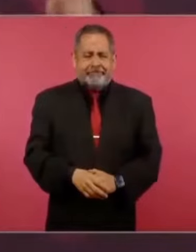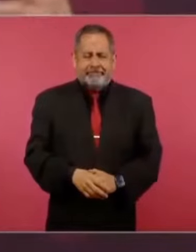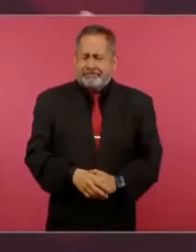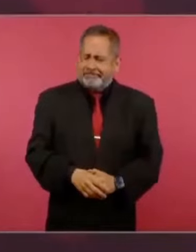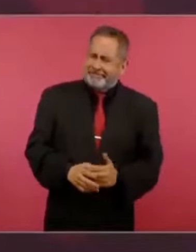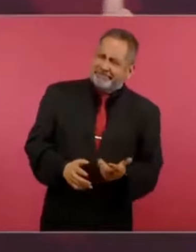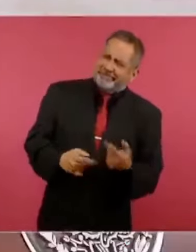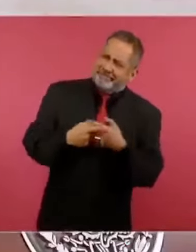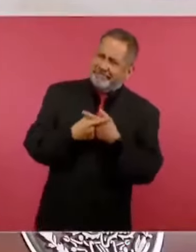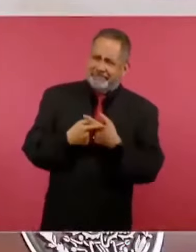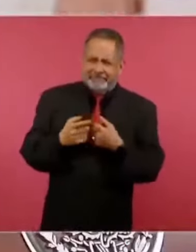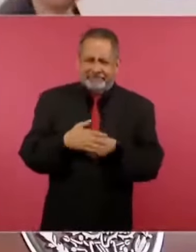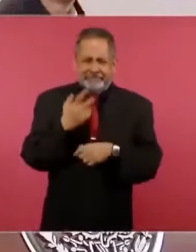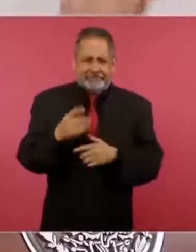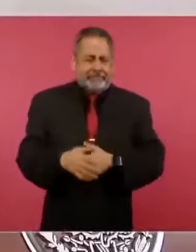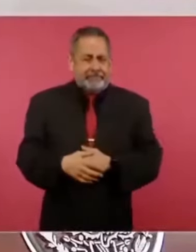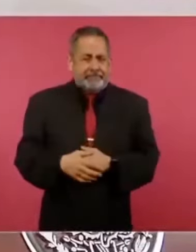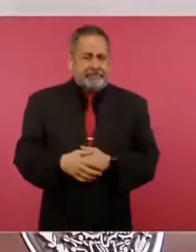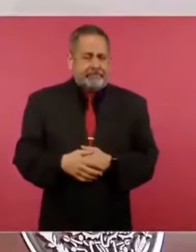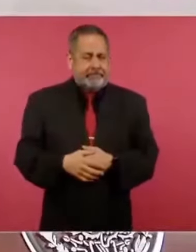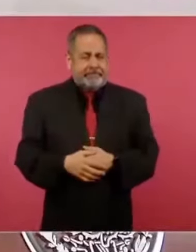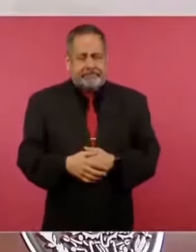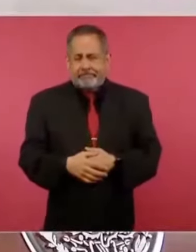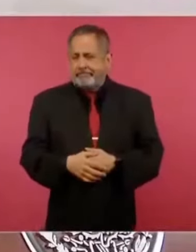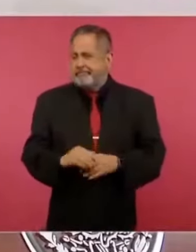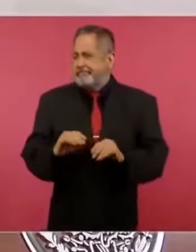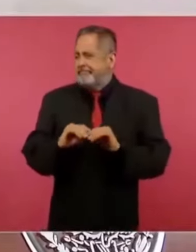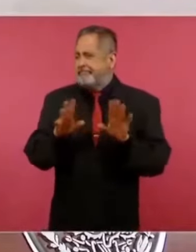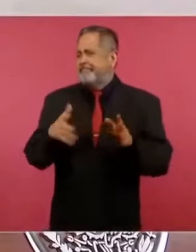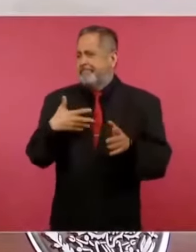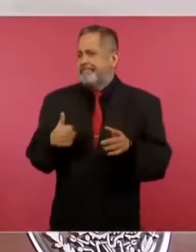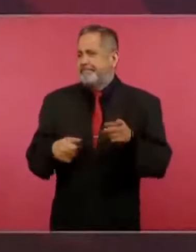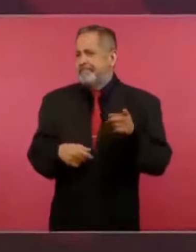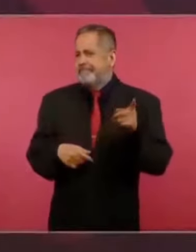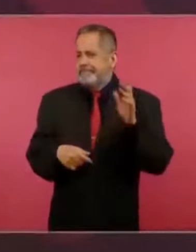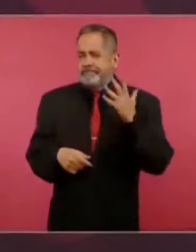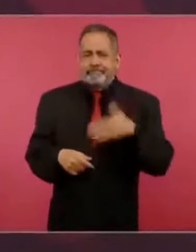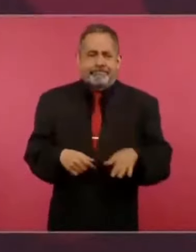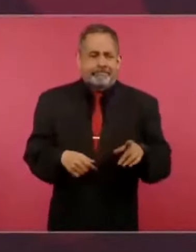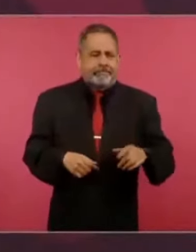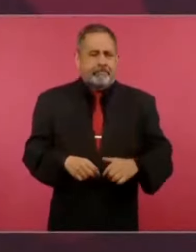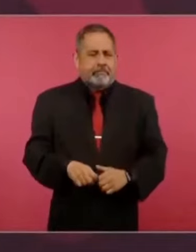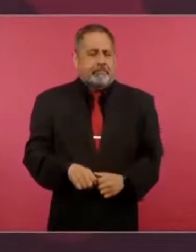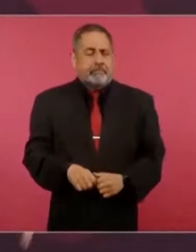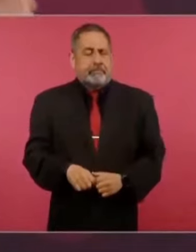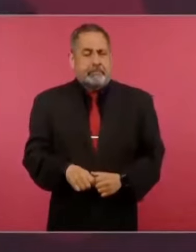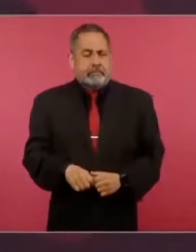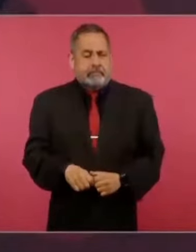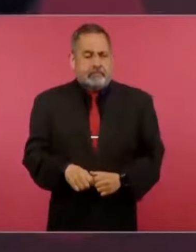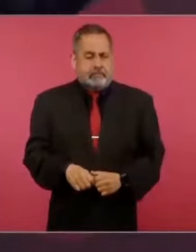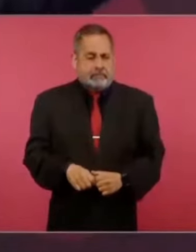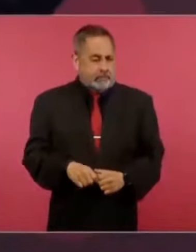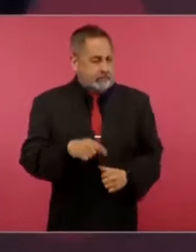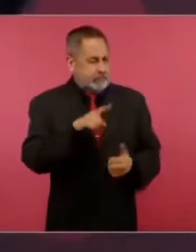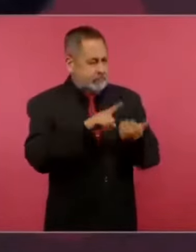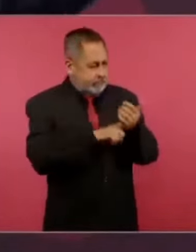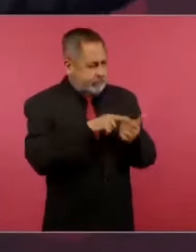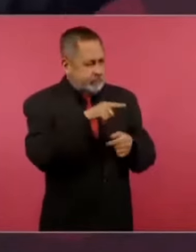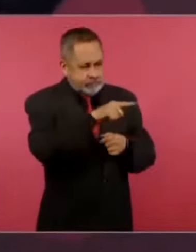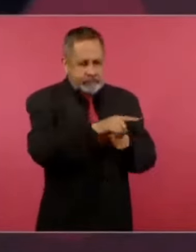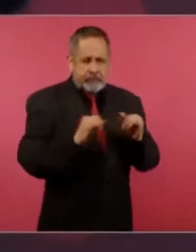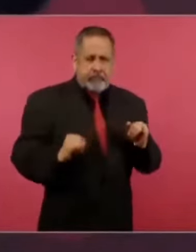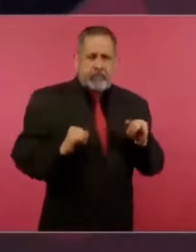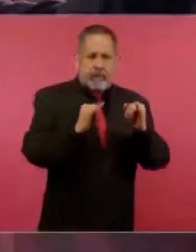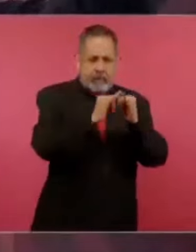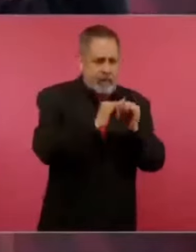todo se entiende, todo ese andamiaje que crearon